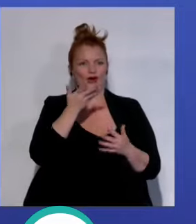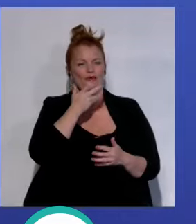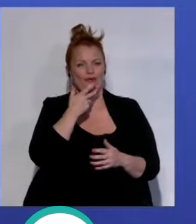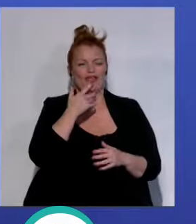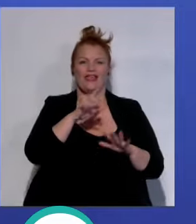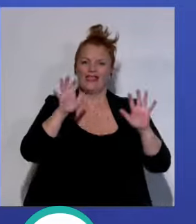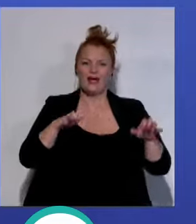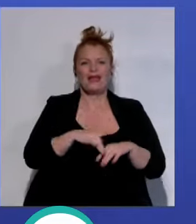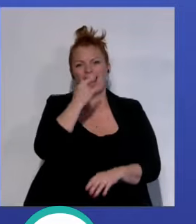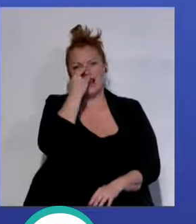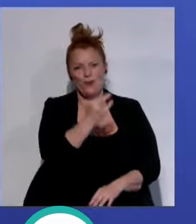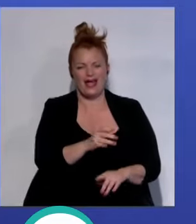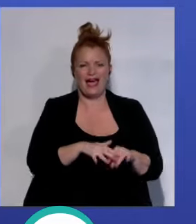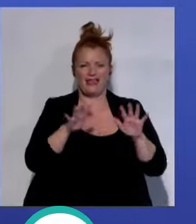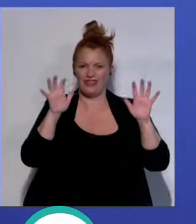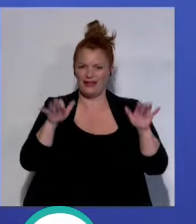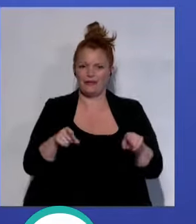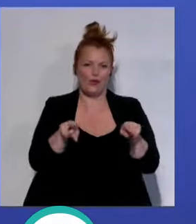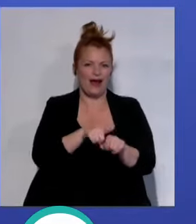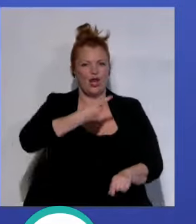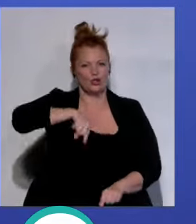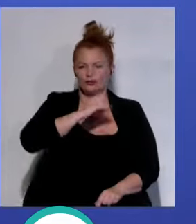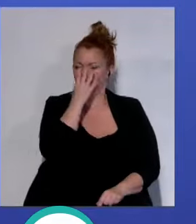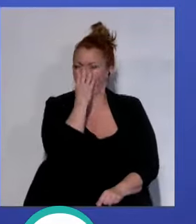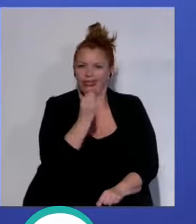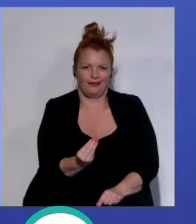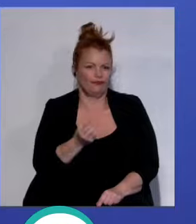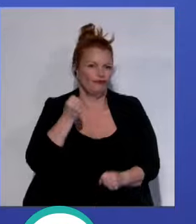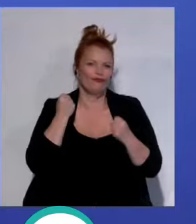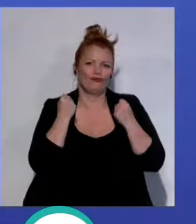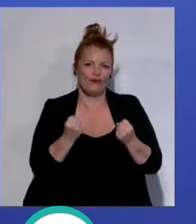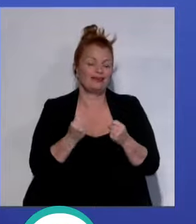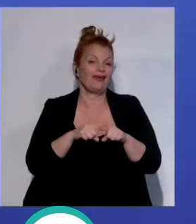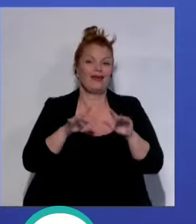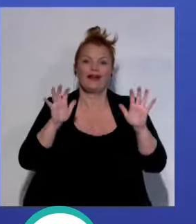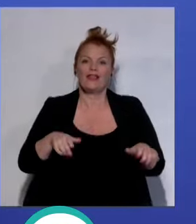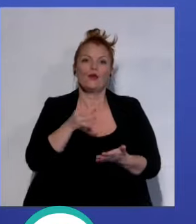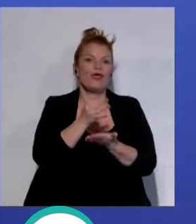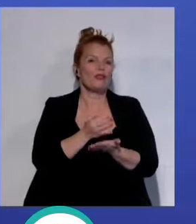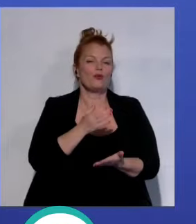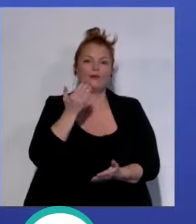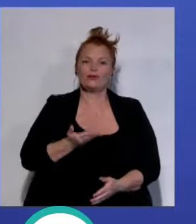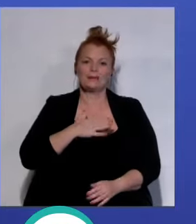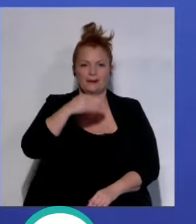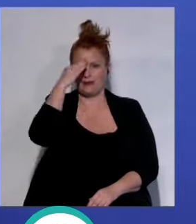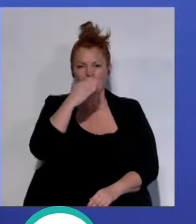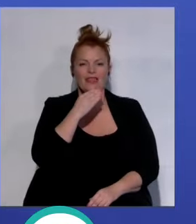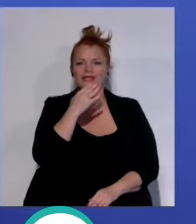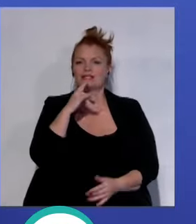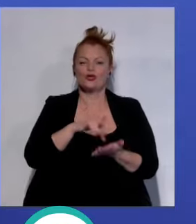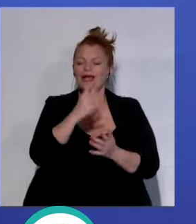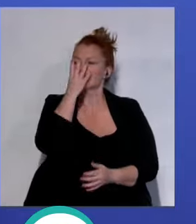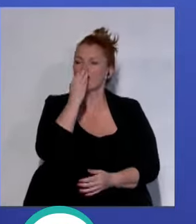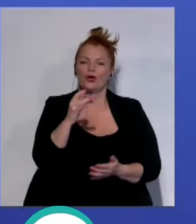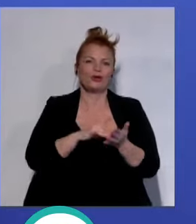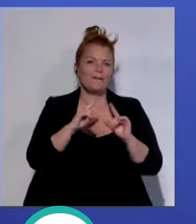se enamorara de la ciudad, como estábamos nosotros. Y bueno, Cádiz fue una ciudad muy importante para mi padre. Aquí se enamoró por primera